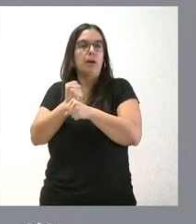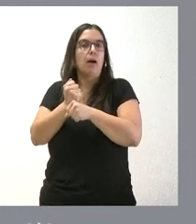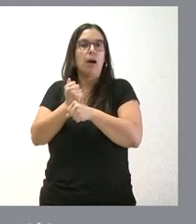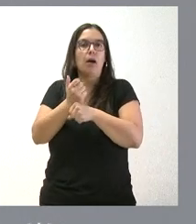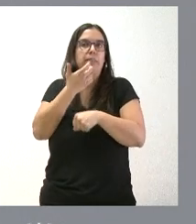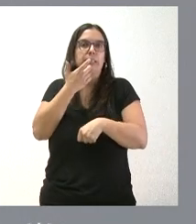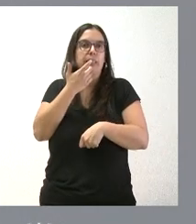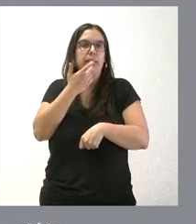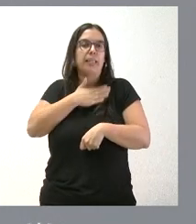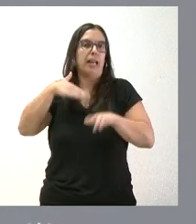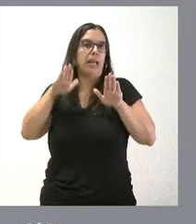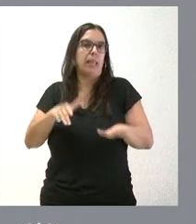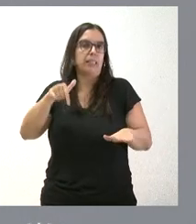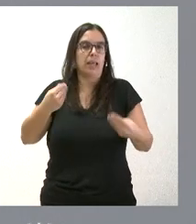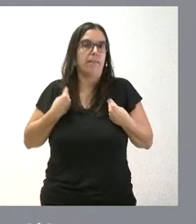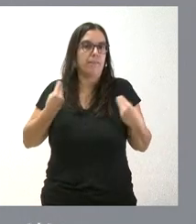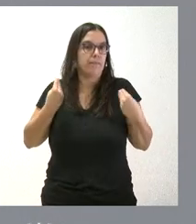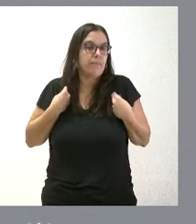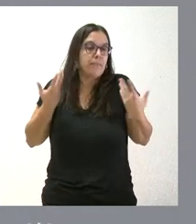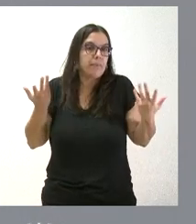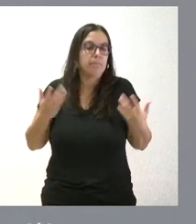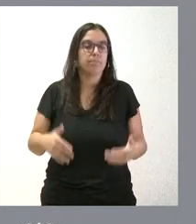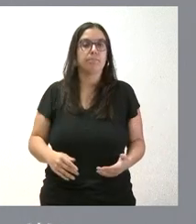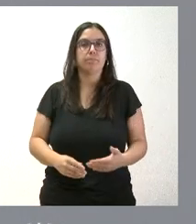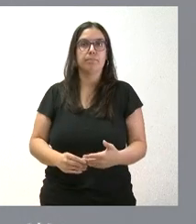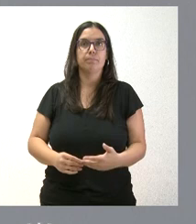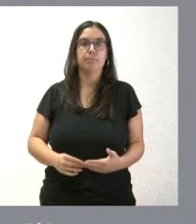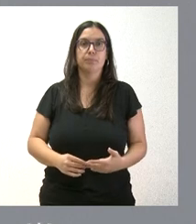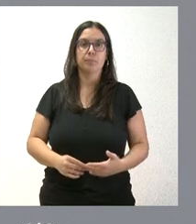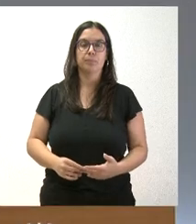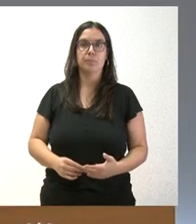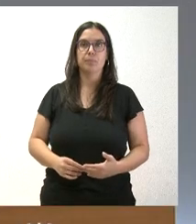deciden quedarse a vivir en nuestra comunidad autónoma.